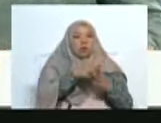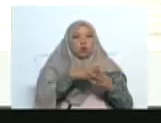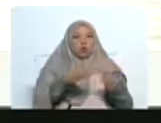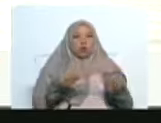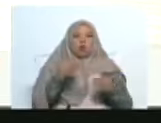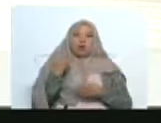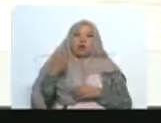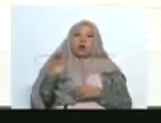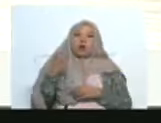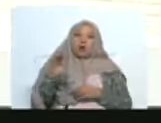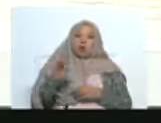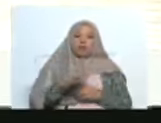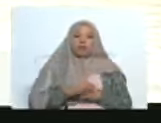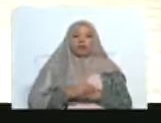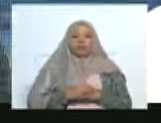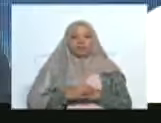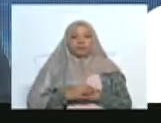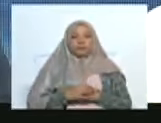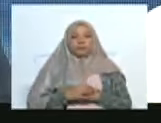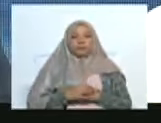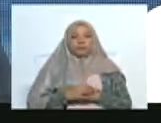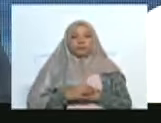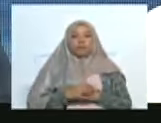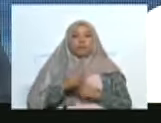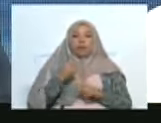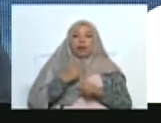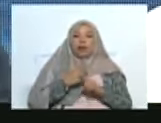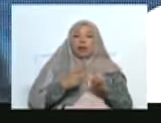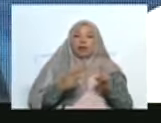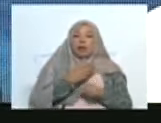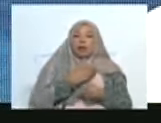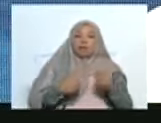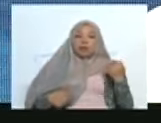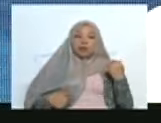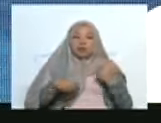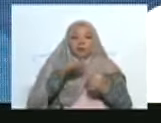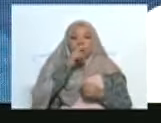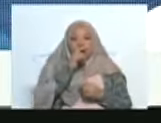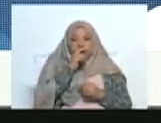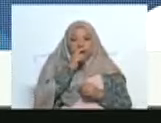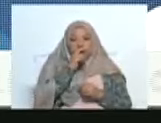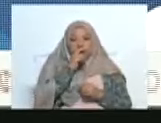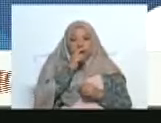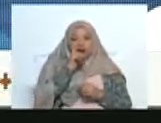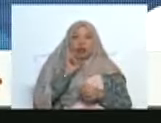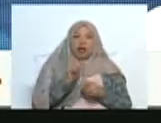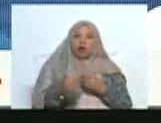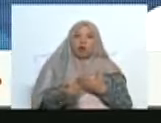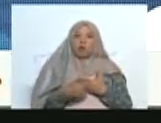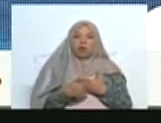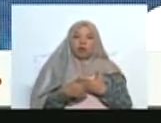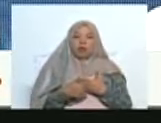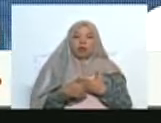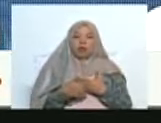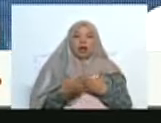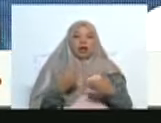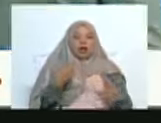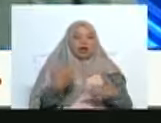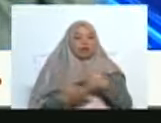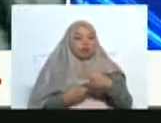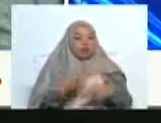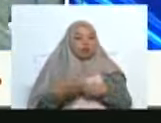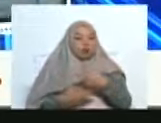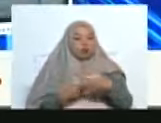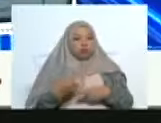allá. El presidente de la república también hablaba sobre que ellos quieren una contrarrevolución, de esta forma lo dijo.